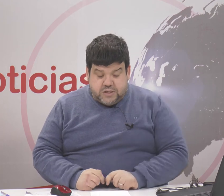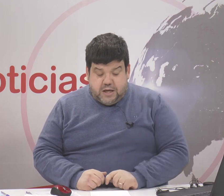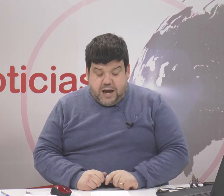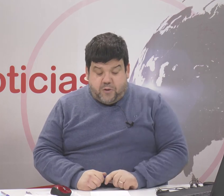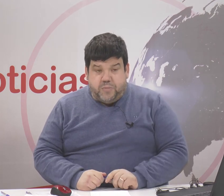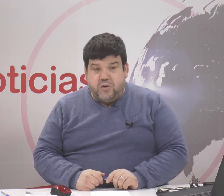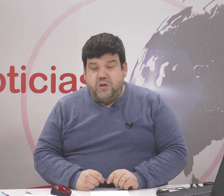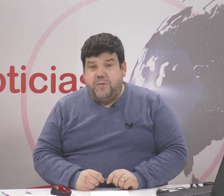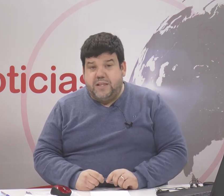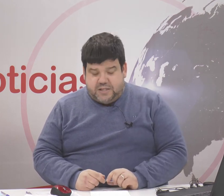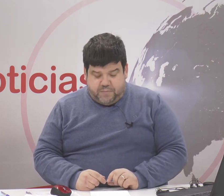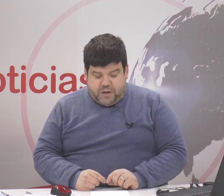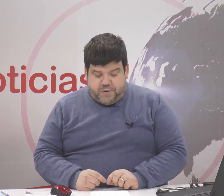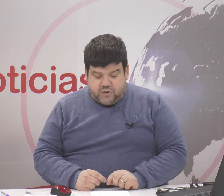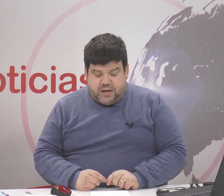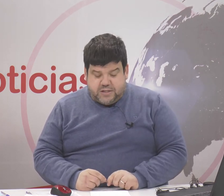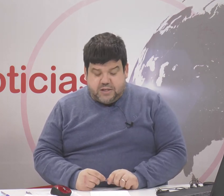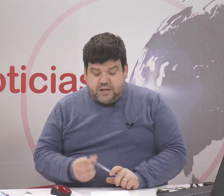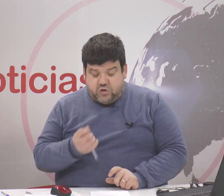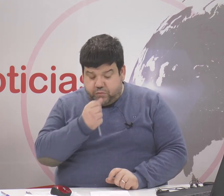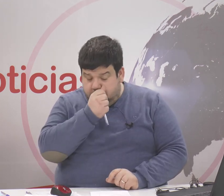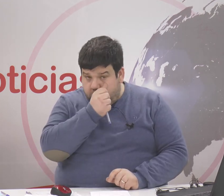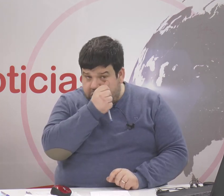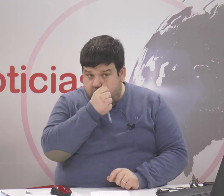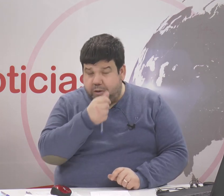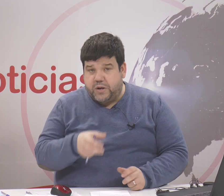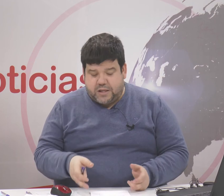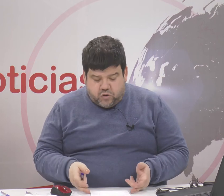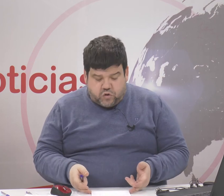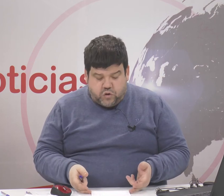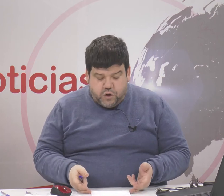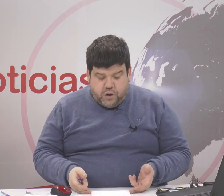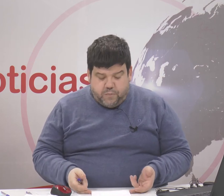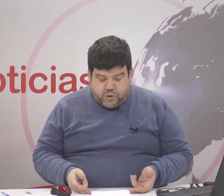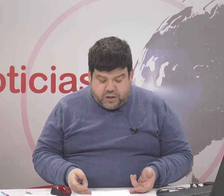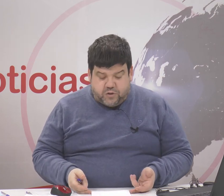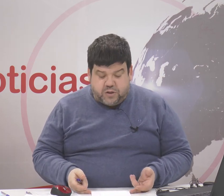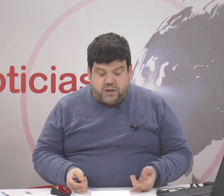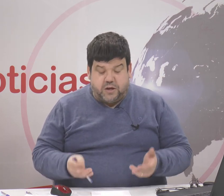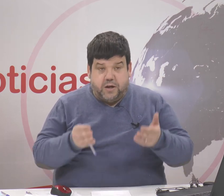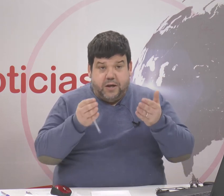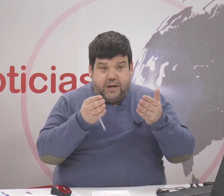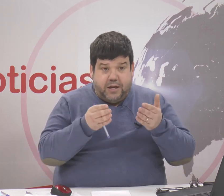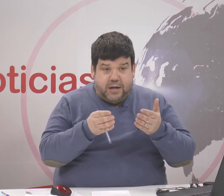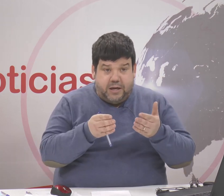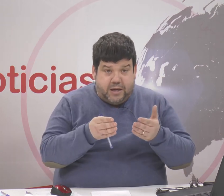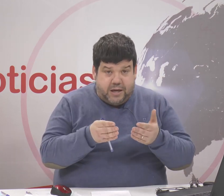dosis a dos millones noventa y seis mil personas que eso supone el cuatro coma cuarenta y ocho por ciento es decir